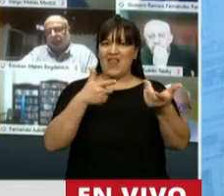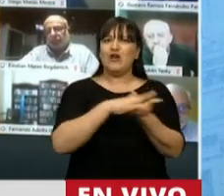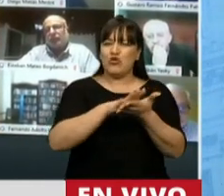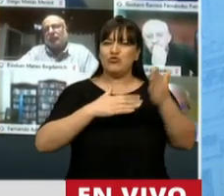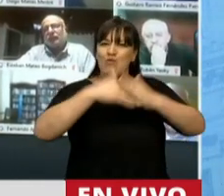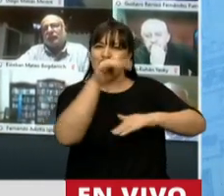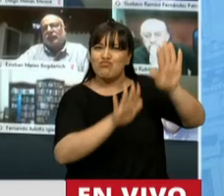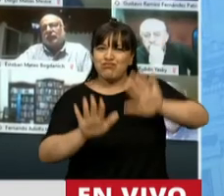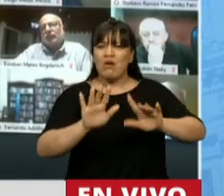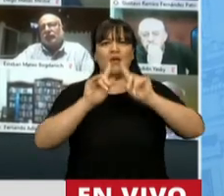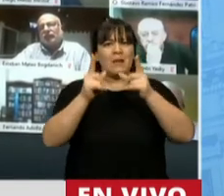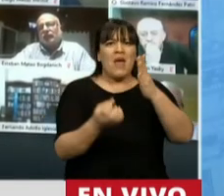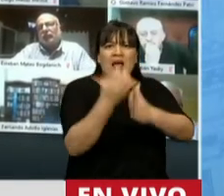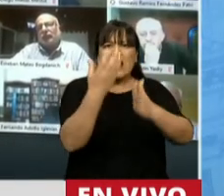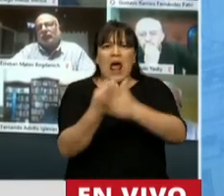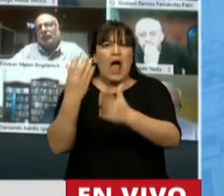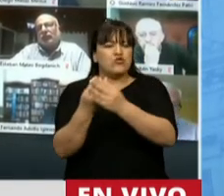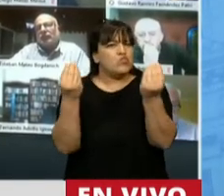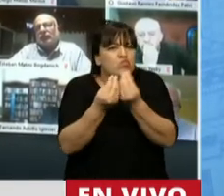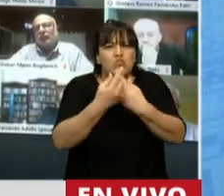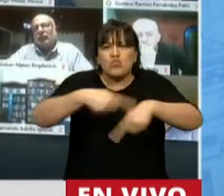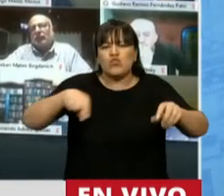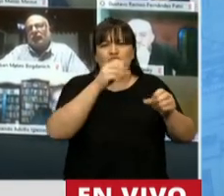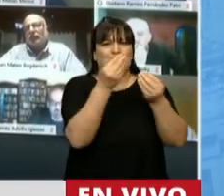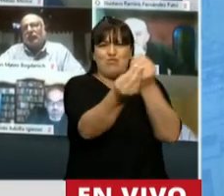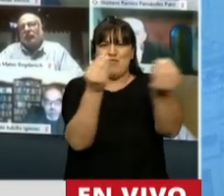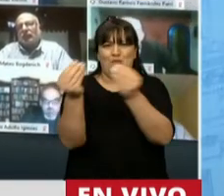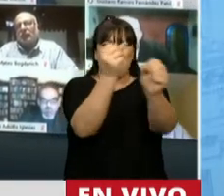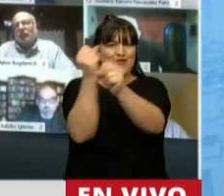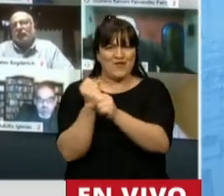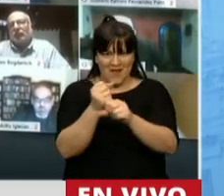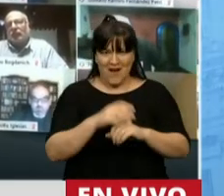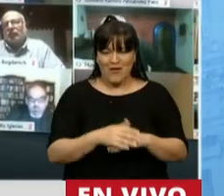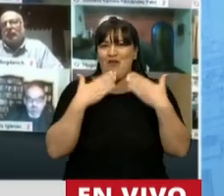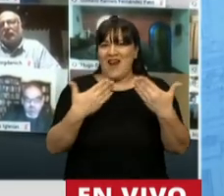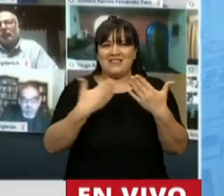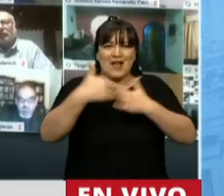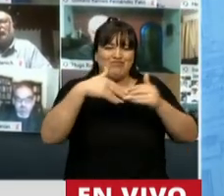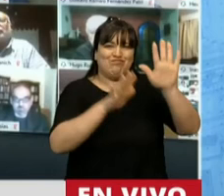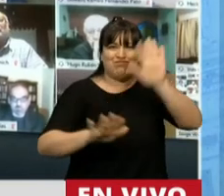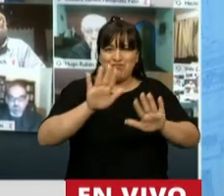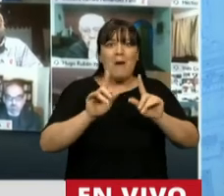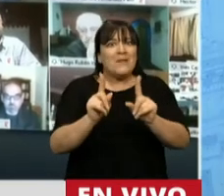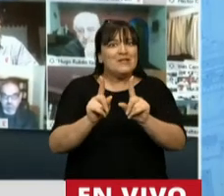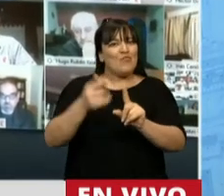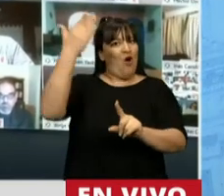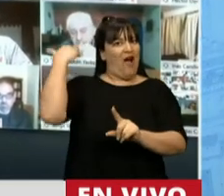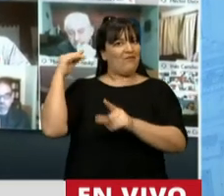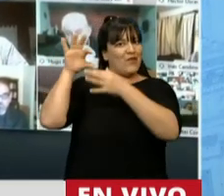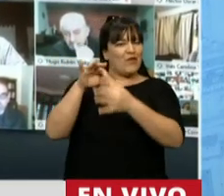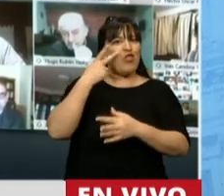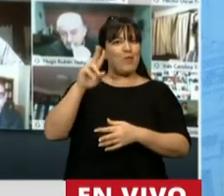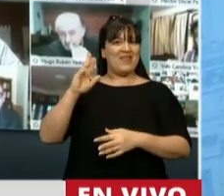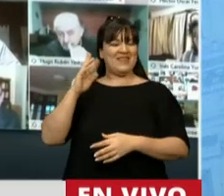creación de muchos y muchas lugares de trabajo en la provincia. Así que con ese mismo espíritu, entendiendo la situación que tiene la